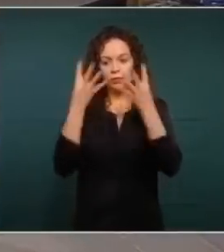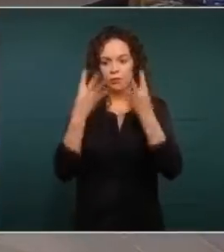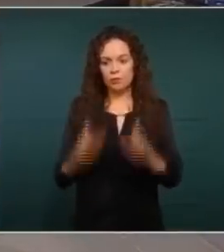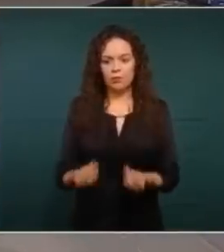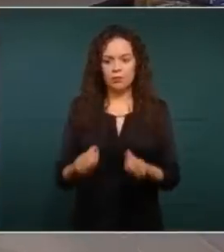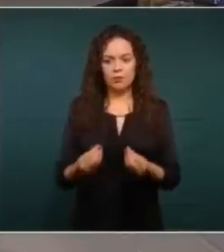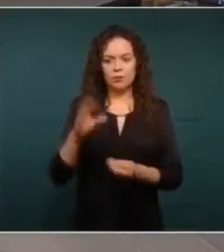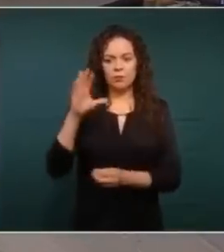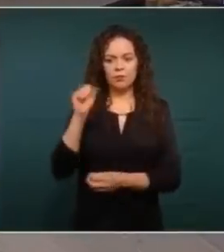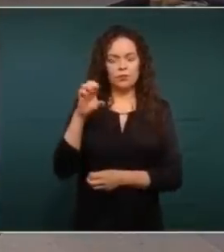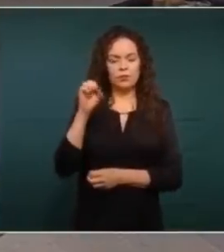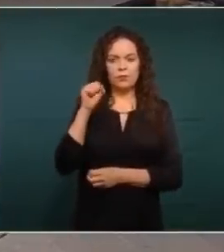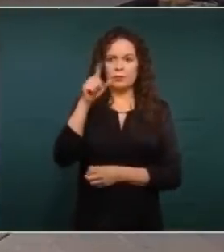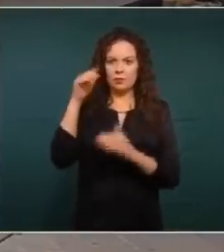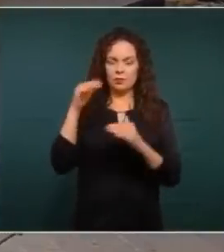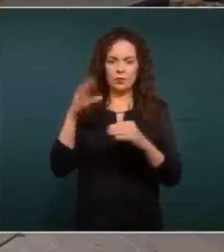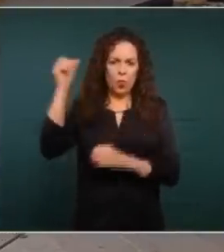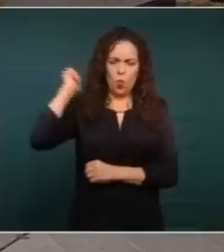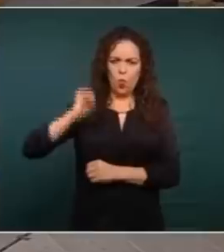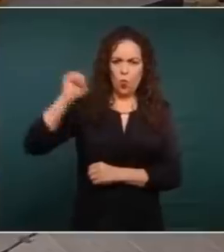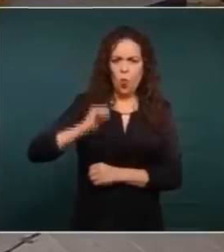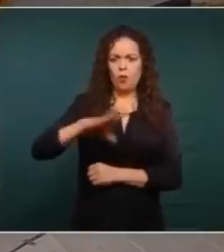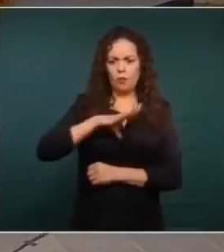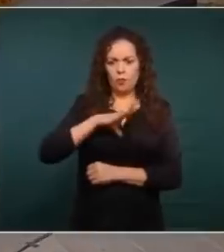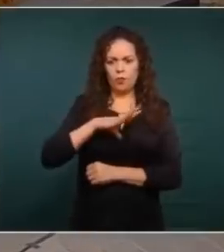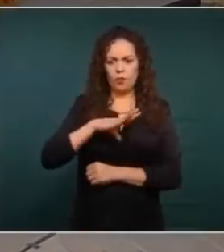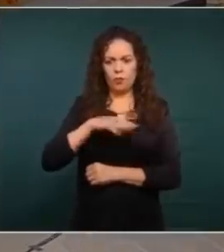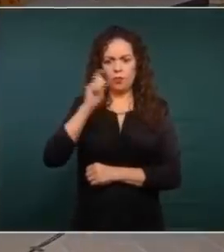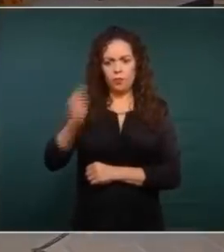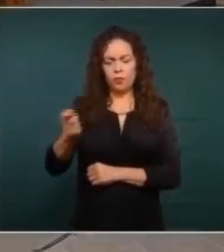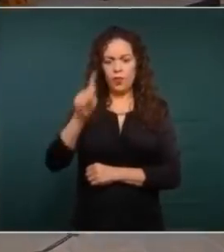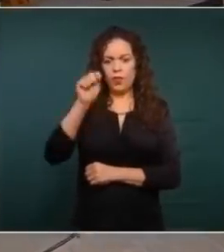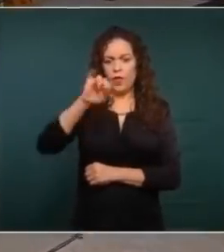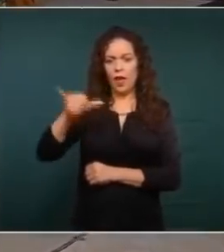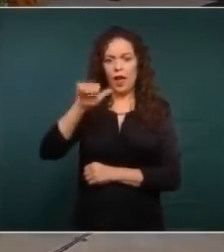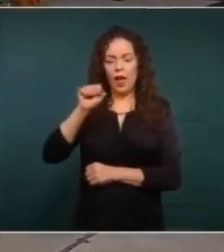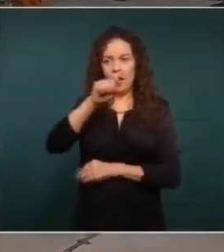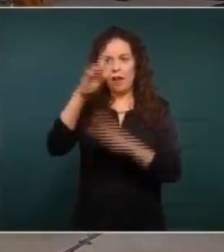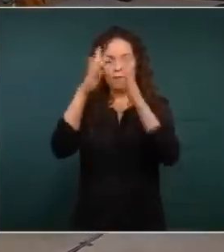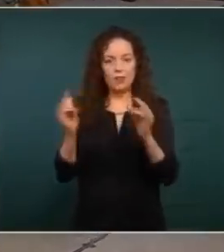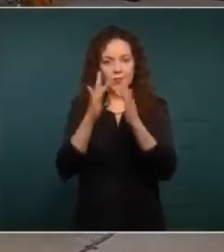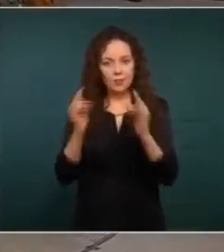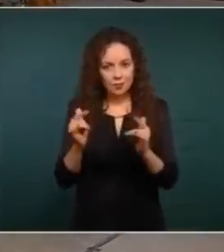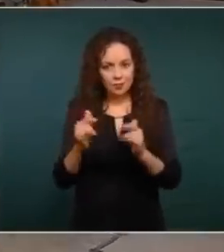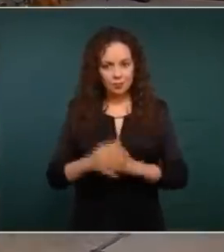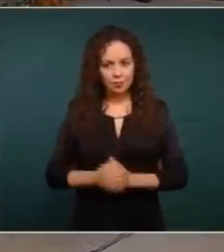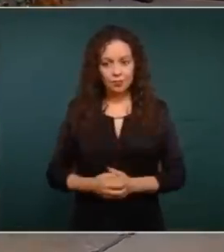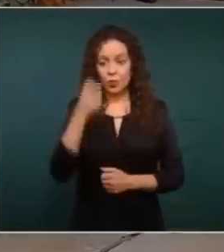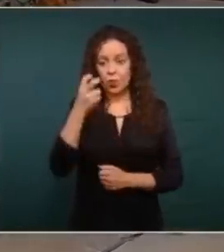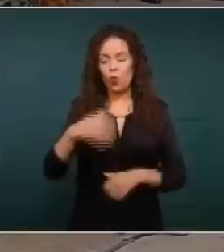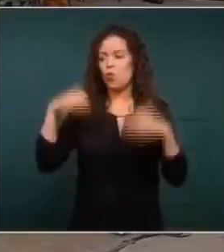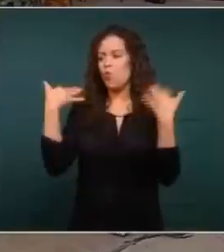antiguas todavía tienen las tejas francesas. Entonces, eso fue por siglos.